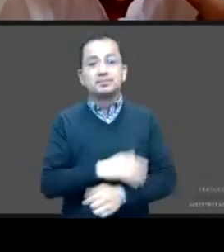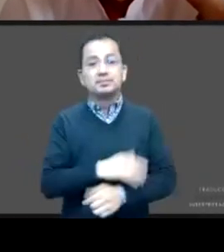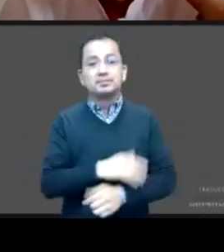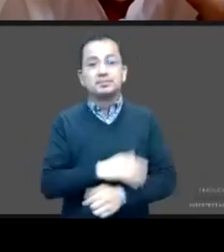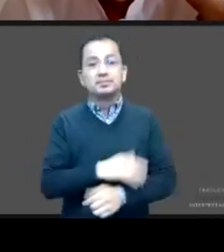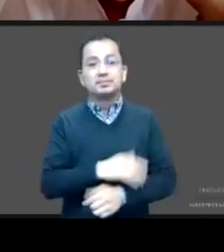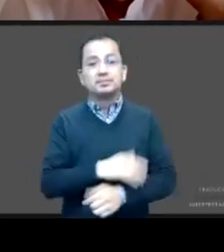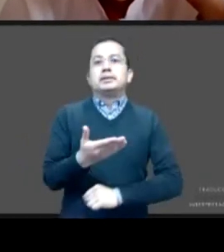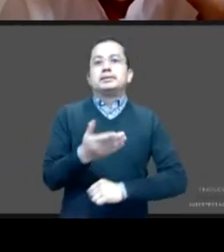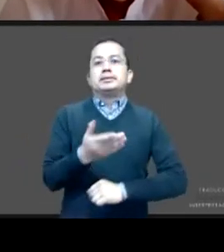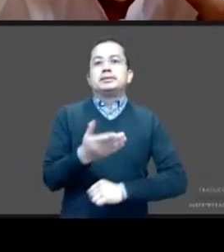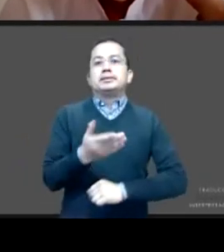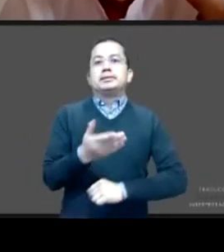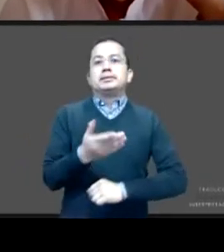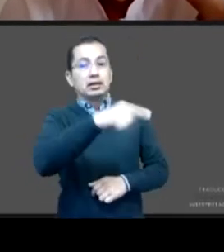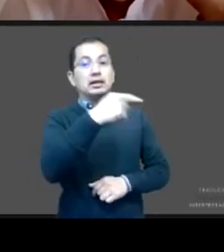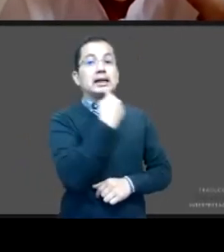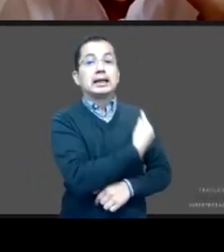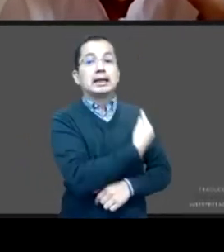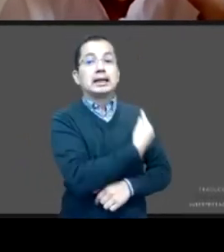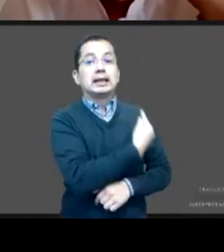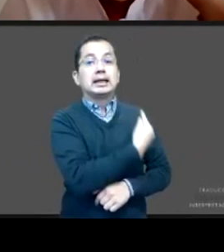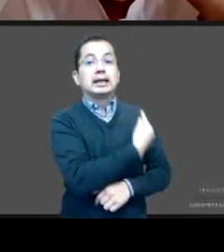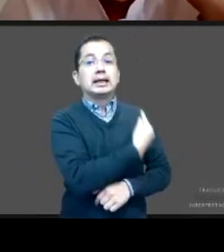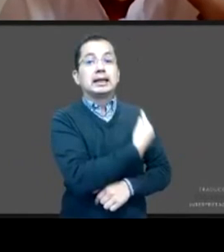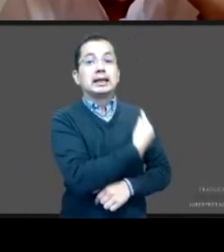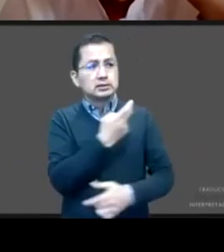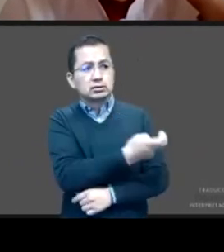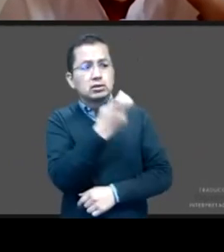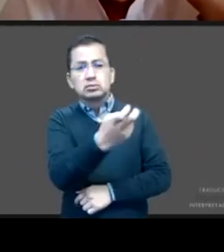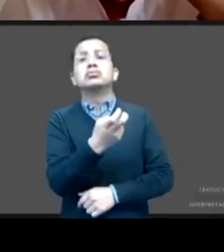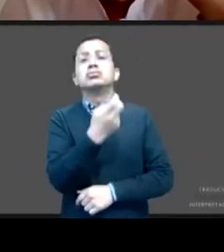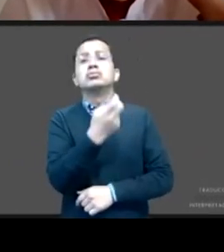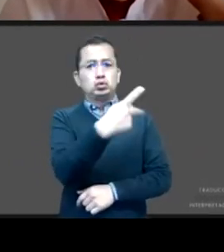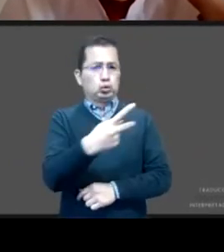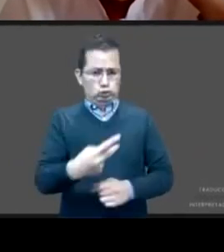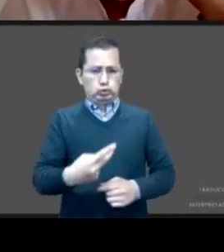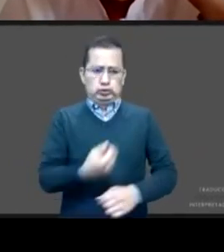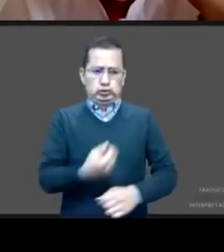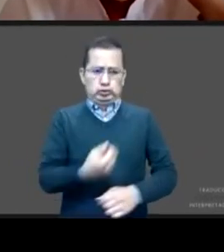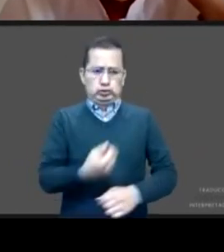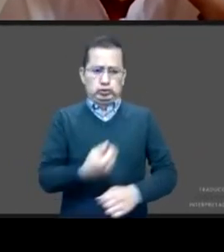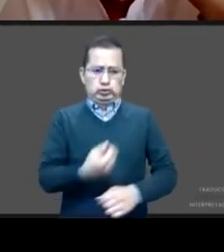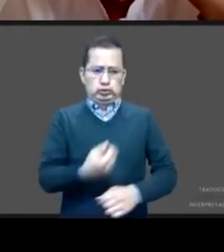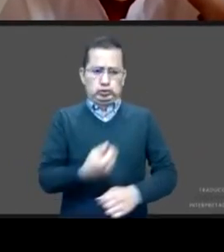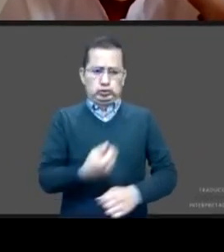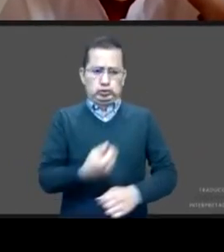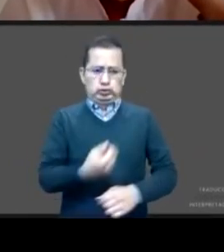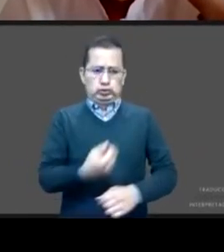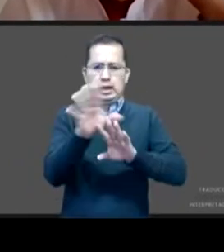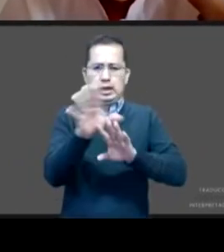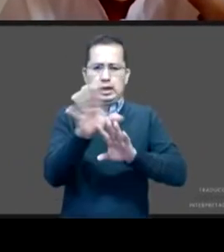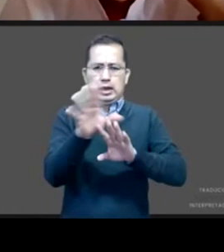dejan a estas niñas en riesgo de sufrir graves daños en su propia salud, sino que también existen